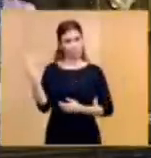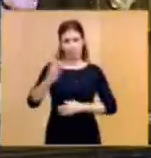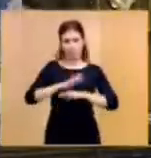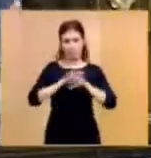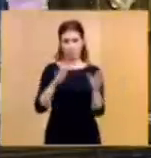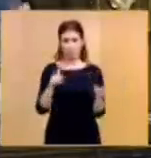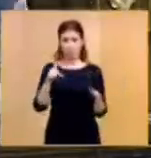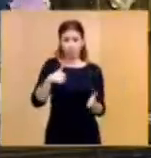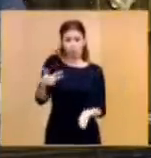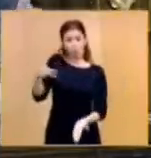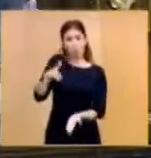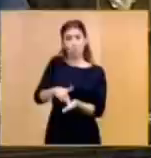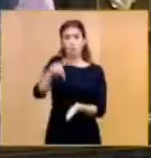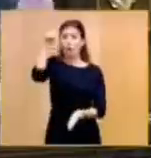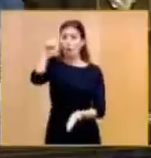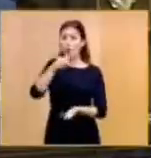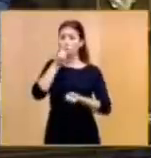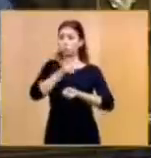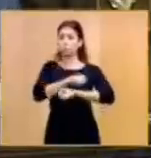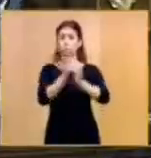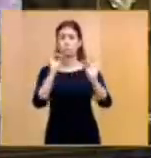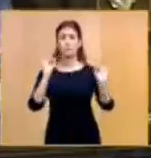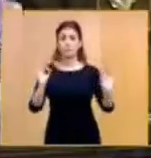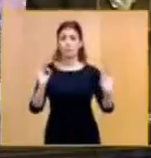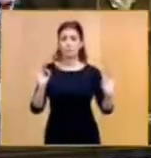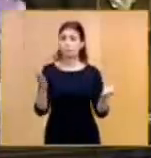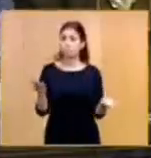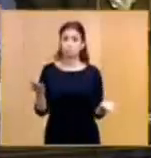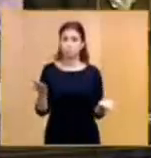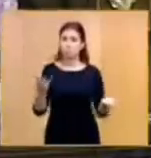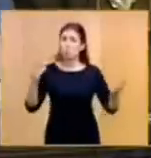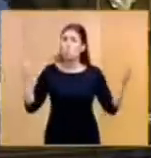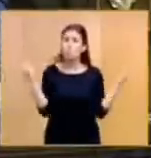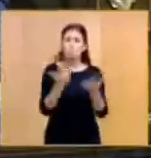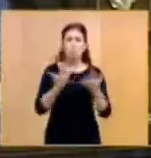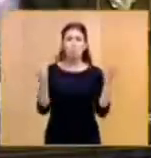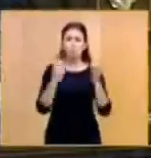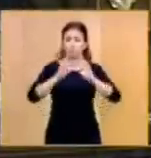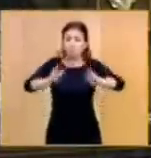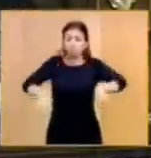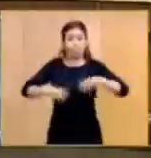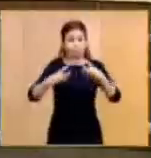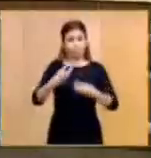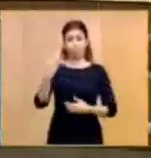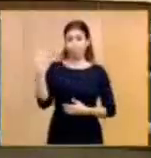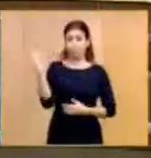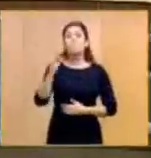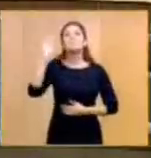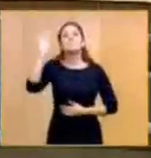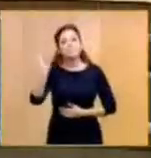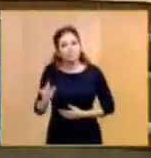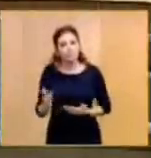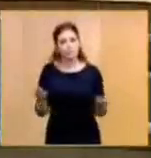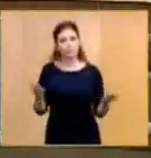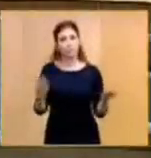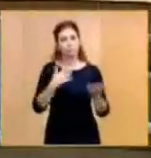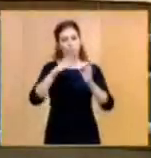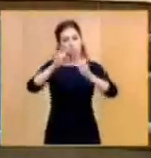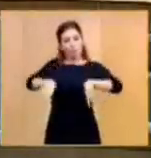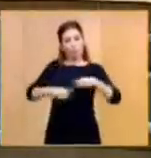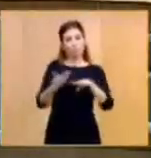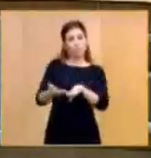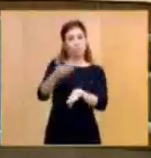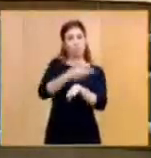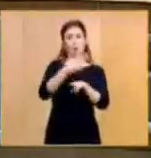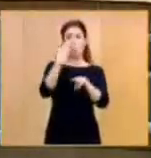es lo que he venido a decirles hoy a ustedes aquí. Es urgente la rectificación. Sí, como rectificaron en